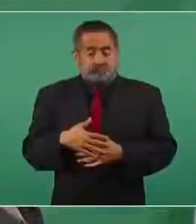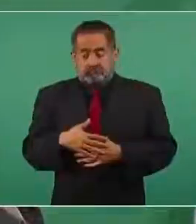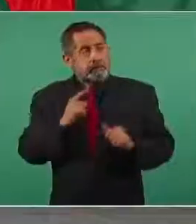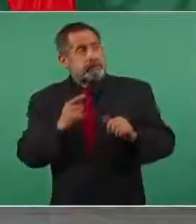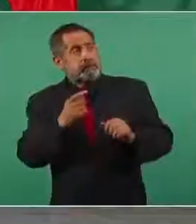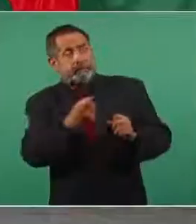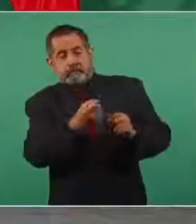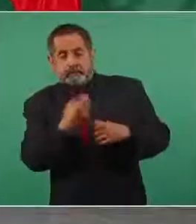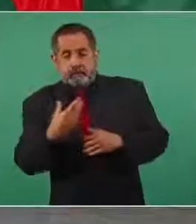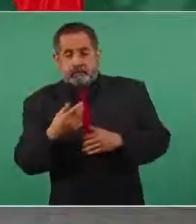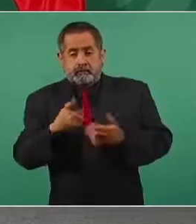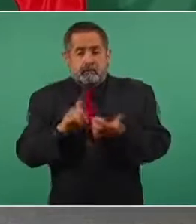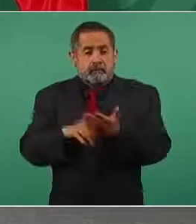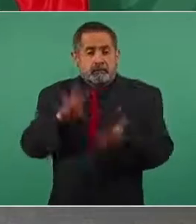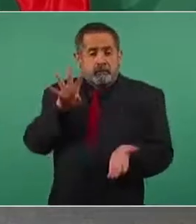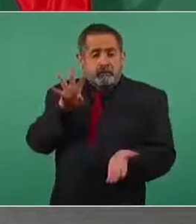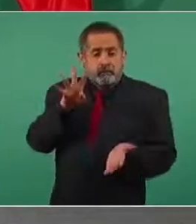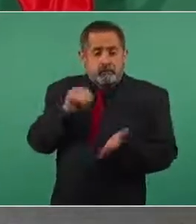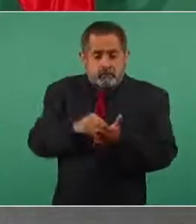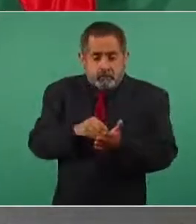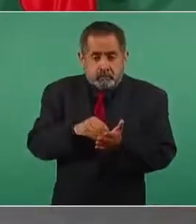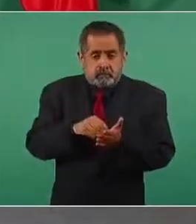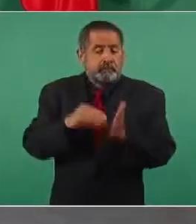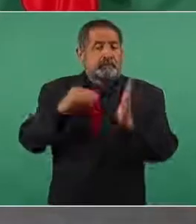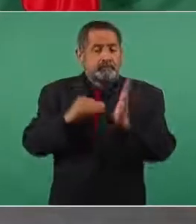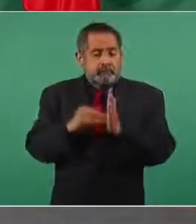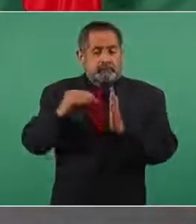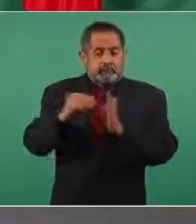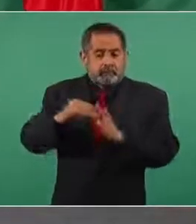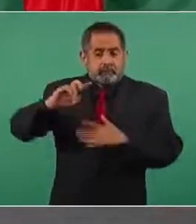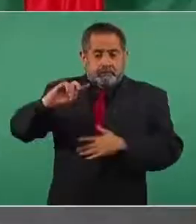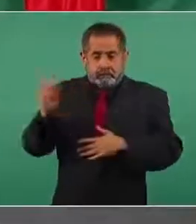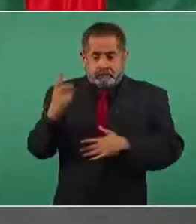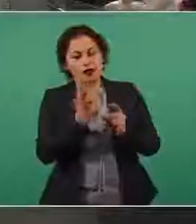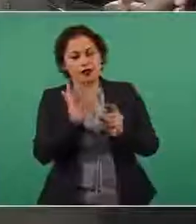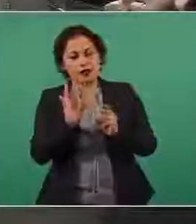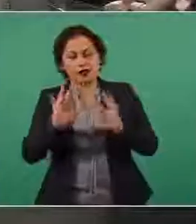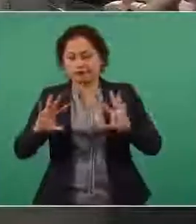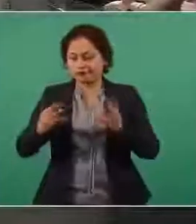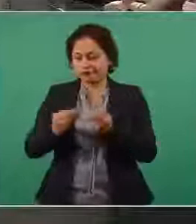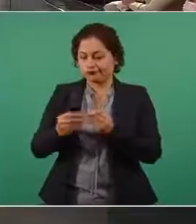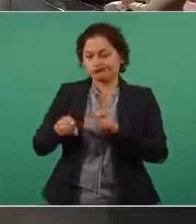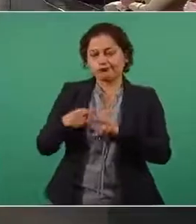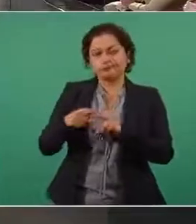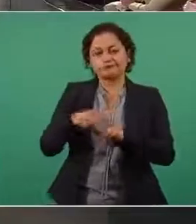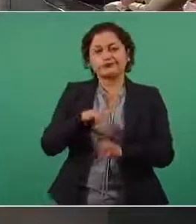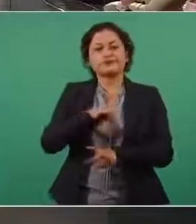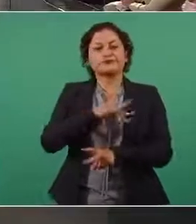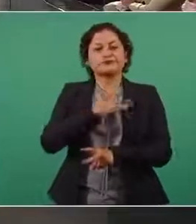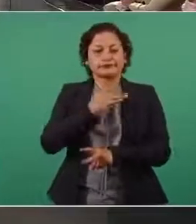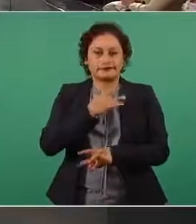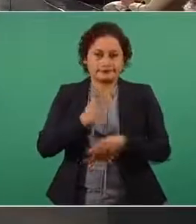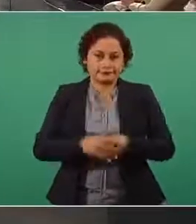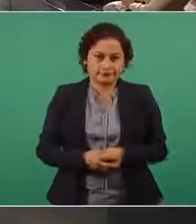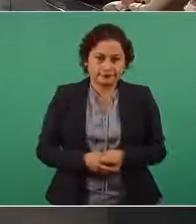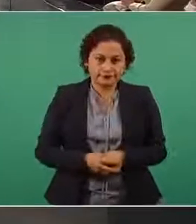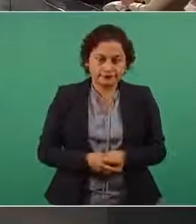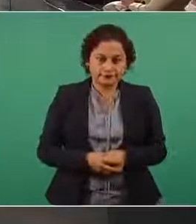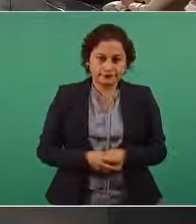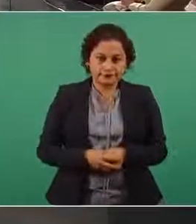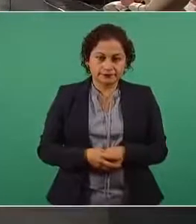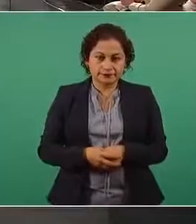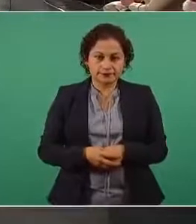más de cuatro mil millones de dólares. También, siendo